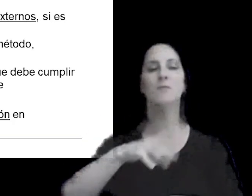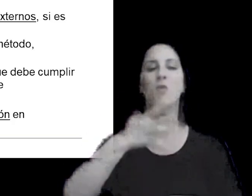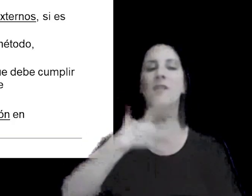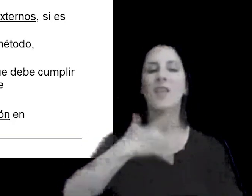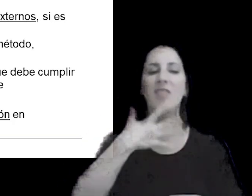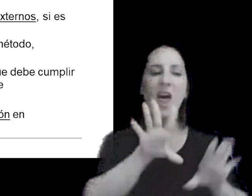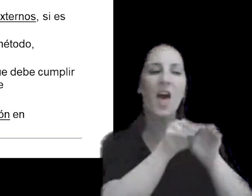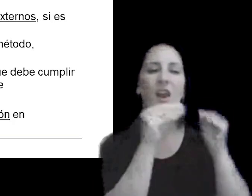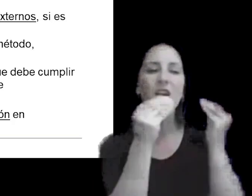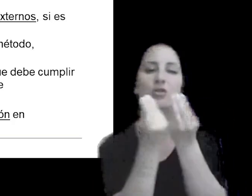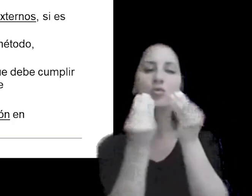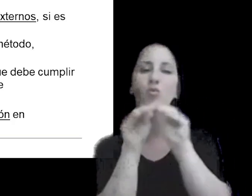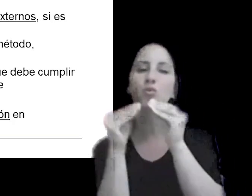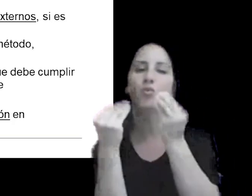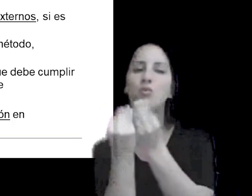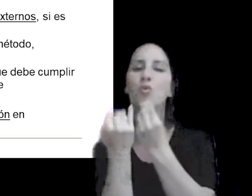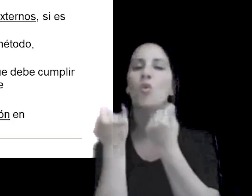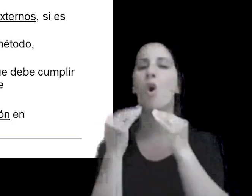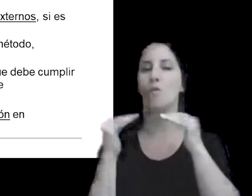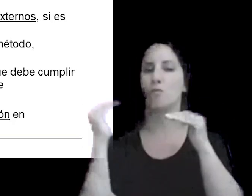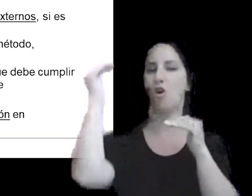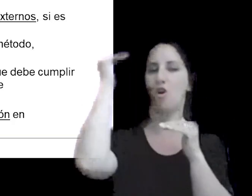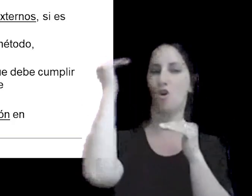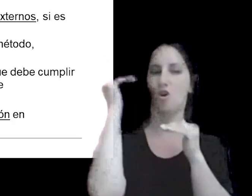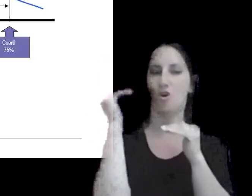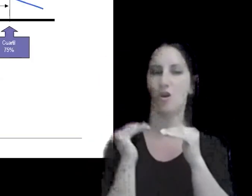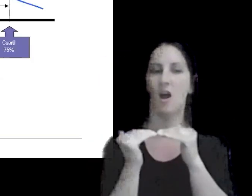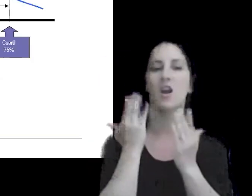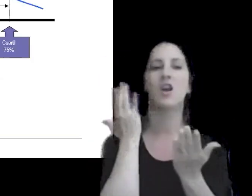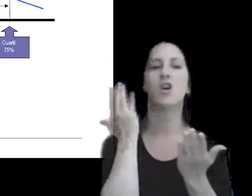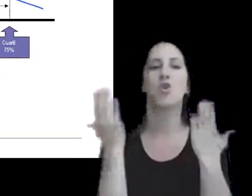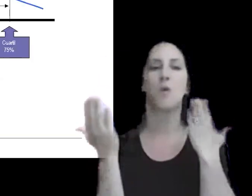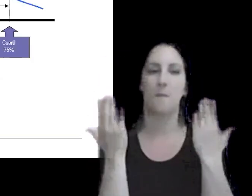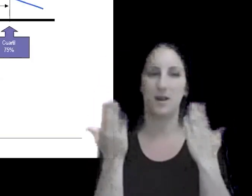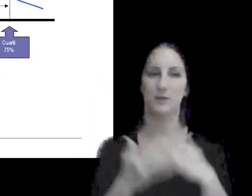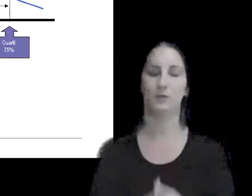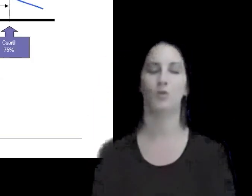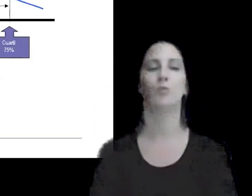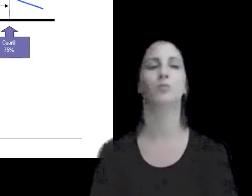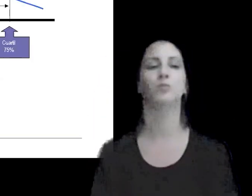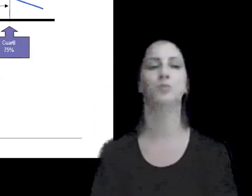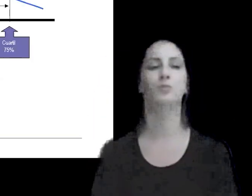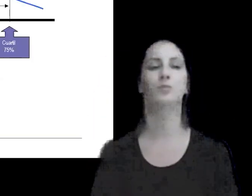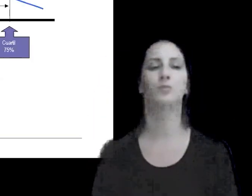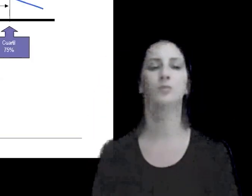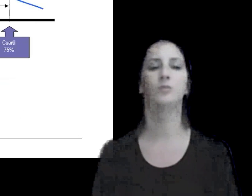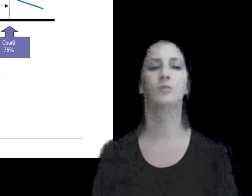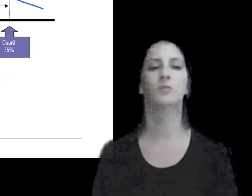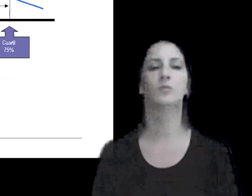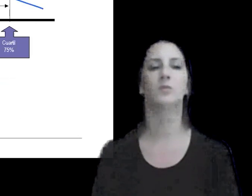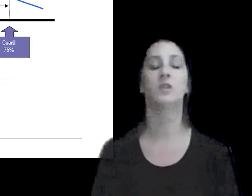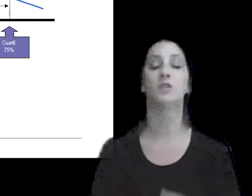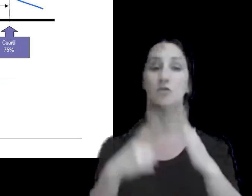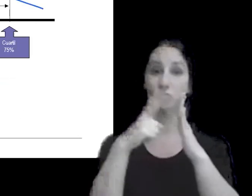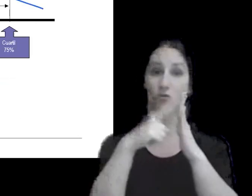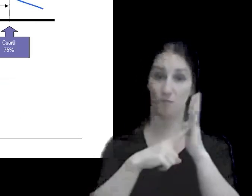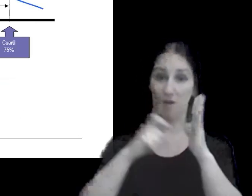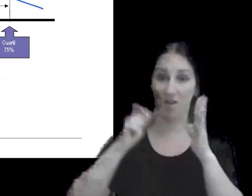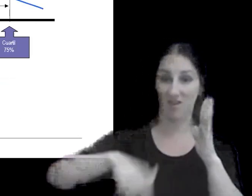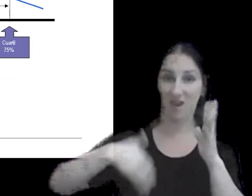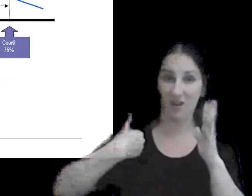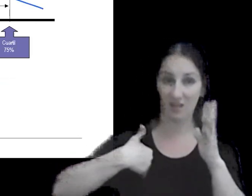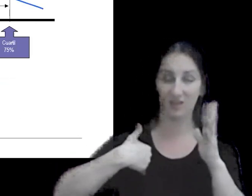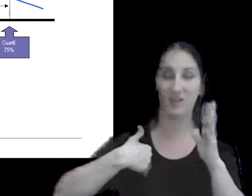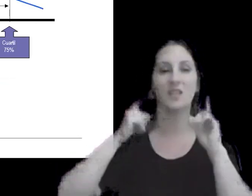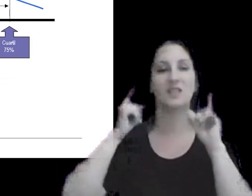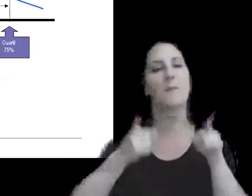resultados la determinación del rango y la comparación en sí misma la norma argentina así como